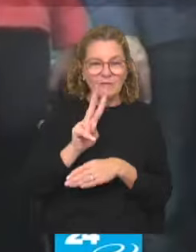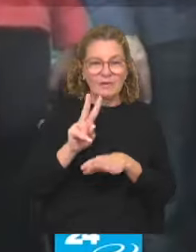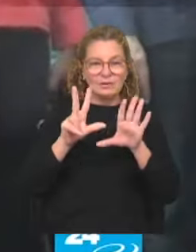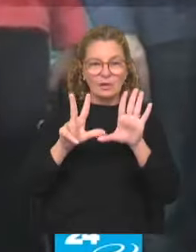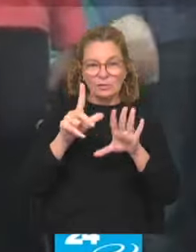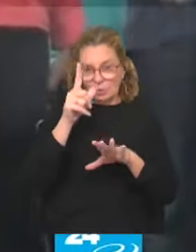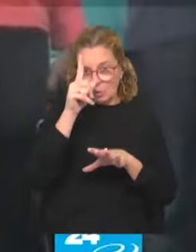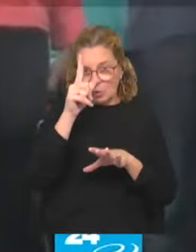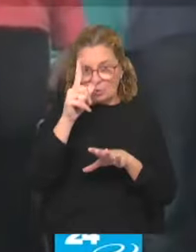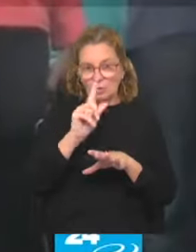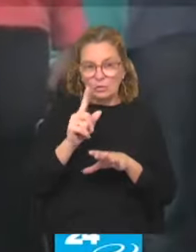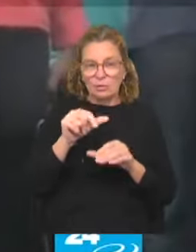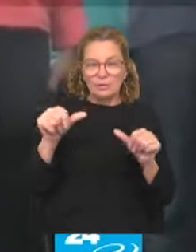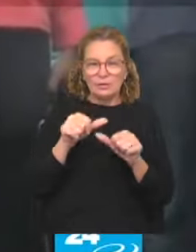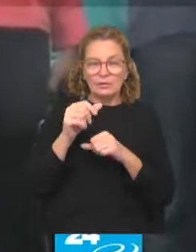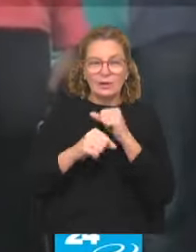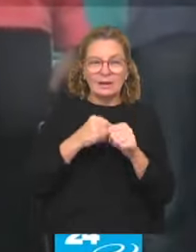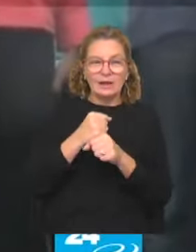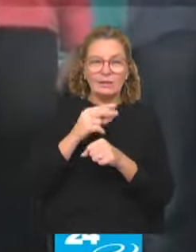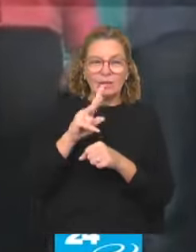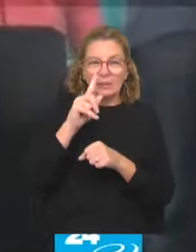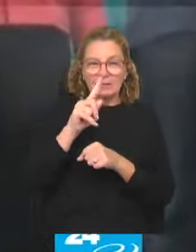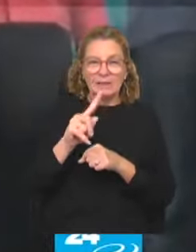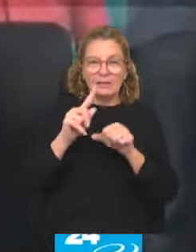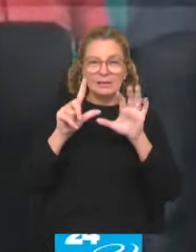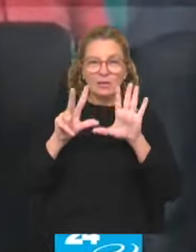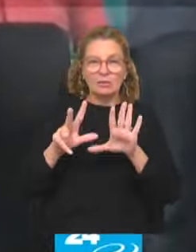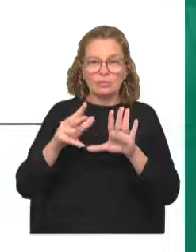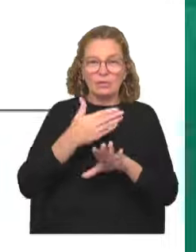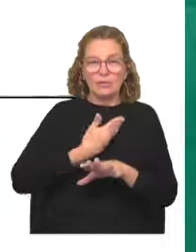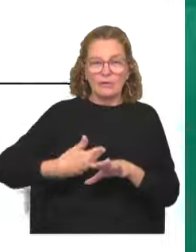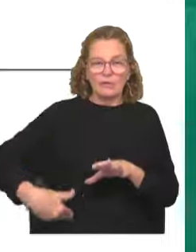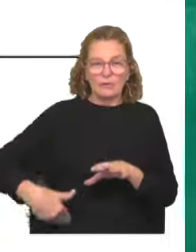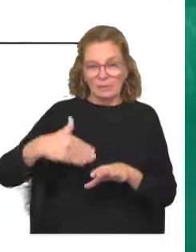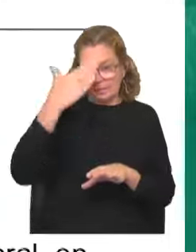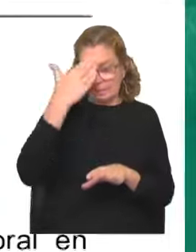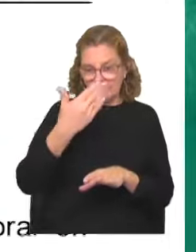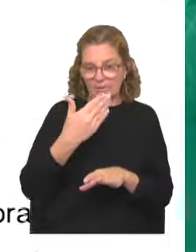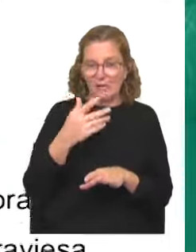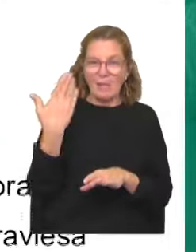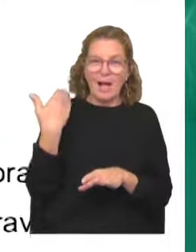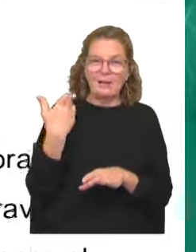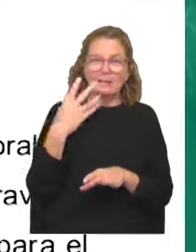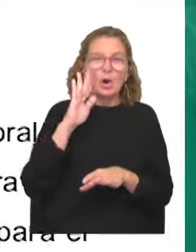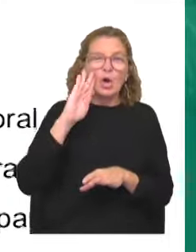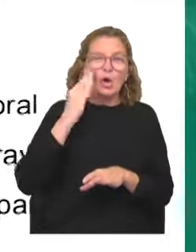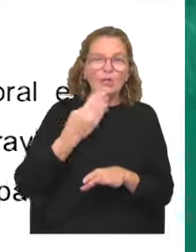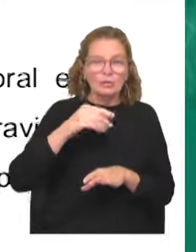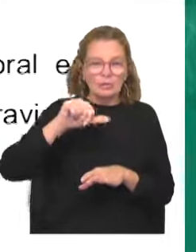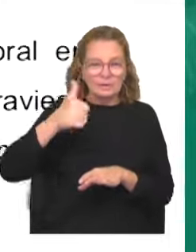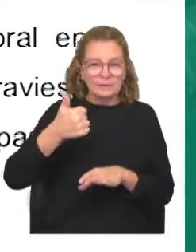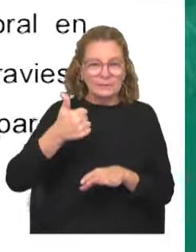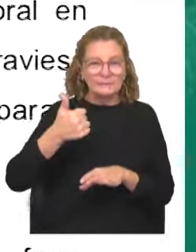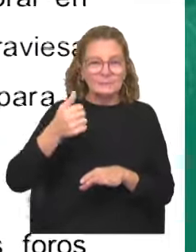julio, como tampoco lo había hecho en 2018 con el Frente Amplio en el Gobierno. En ese entonces, la Cancillería reconoció el triunfo del